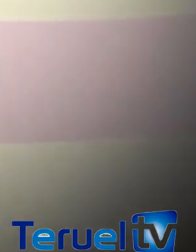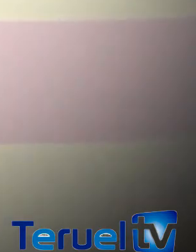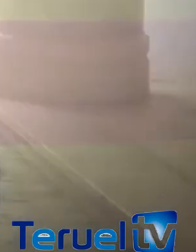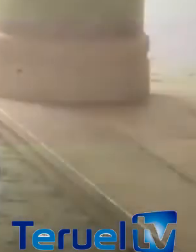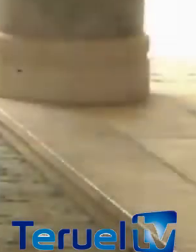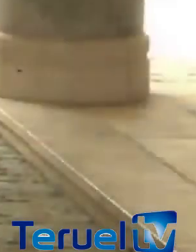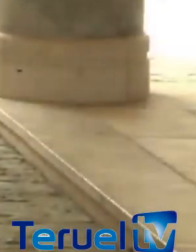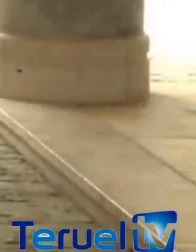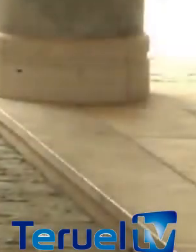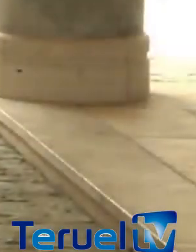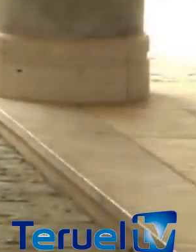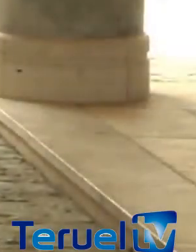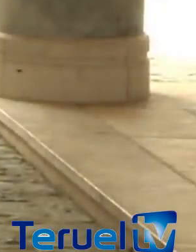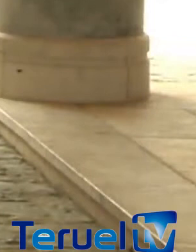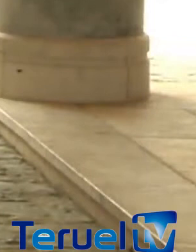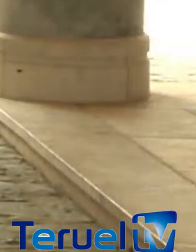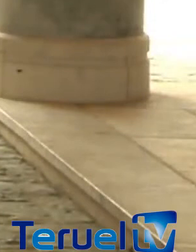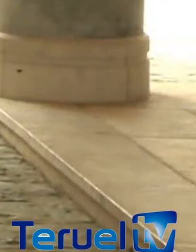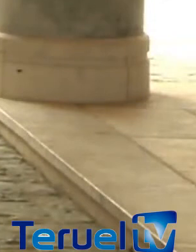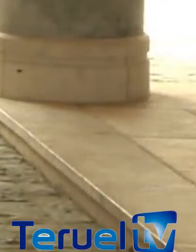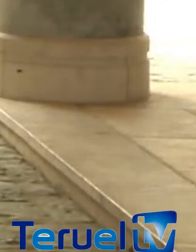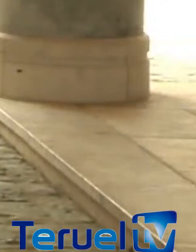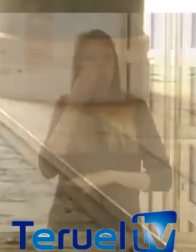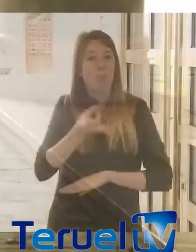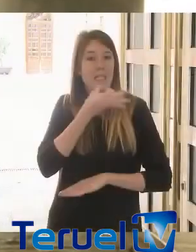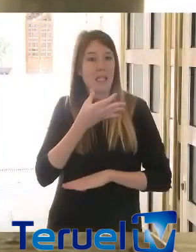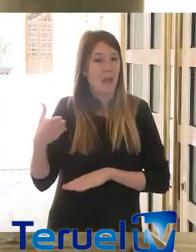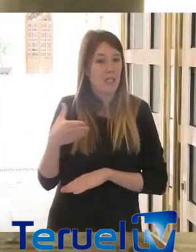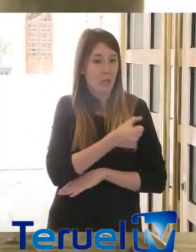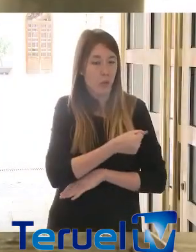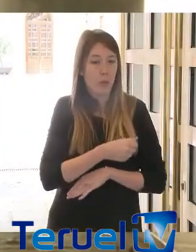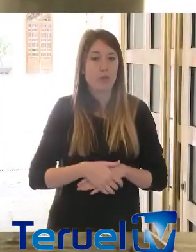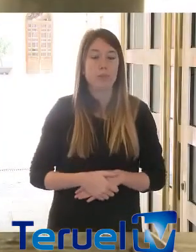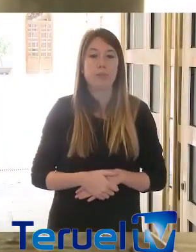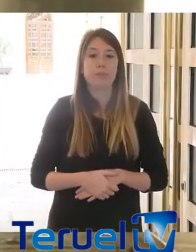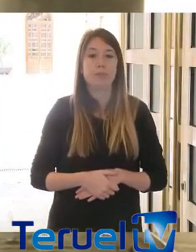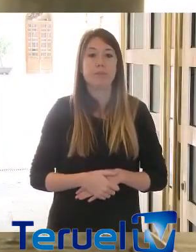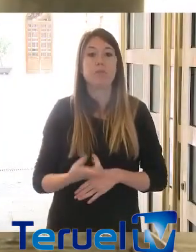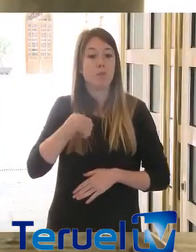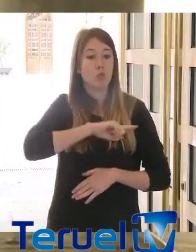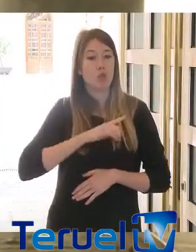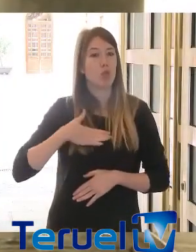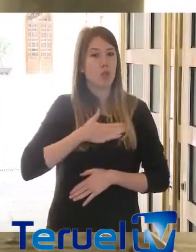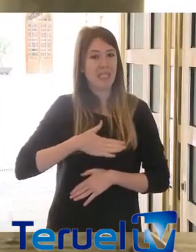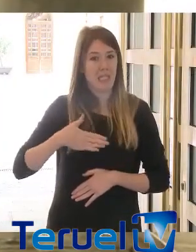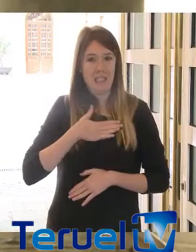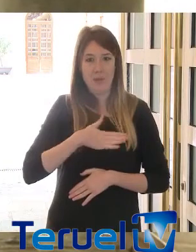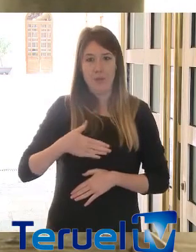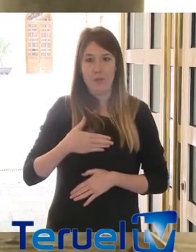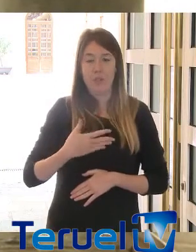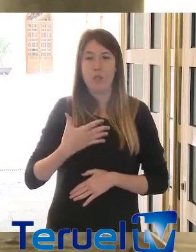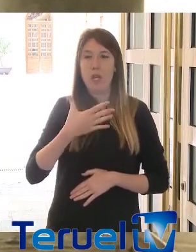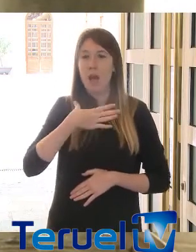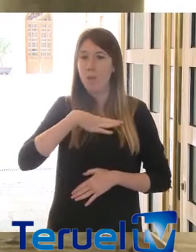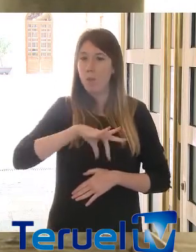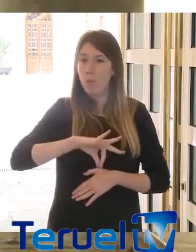Bueno, buenas tardes a todos. Nos sentimos satisfechos de que se haya podido tener lugar